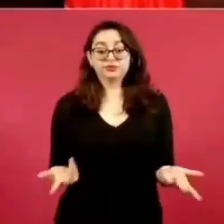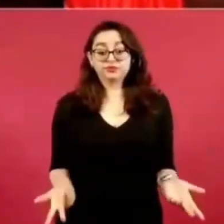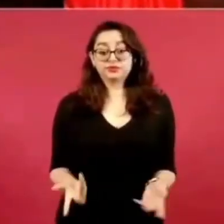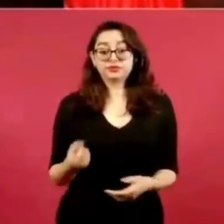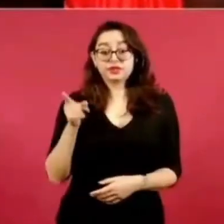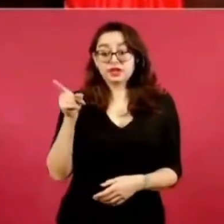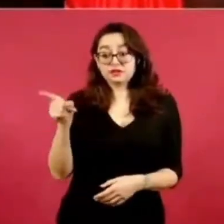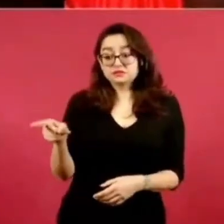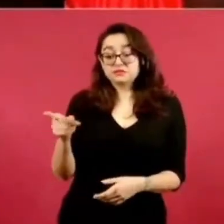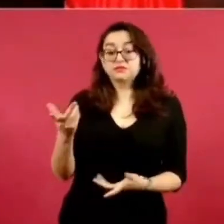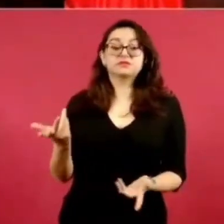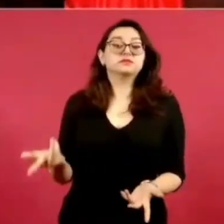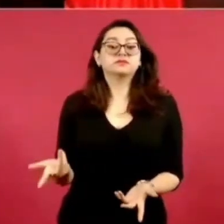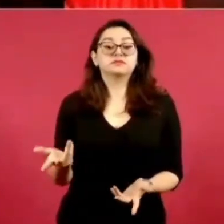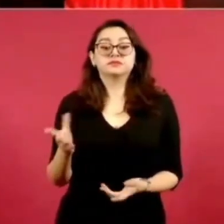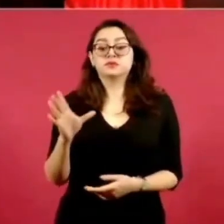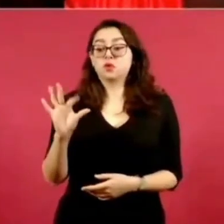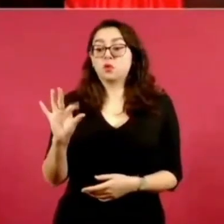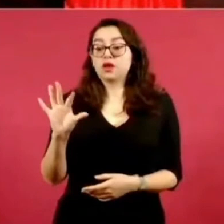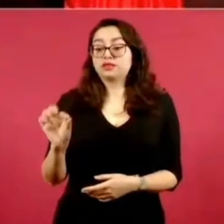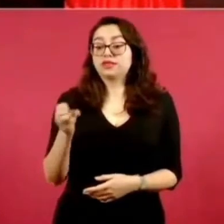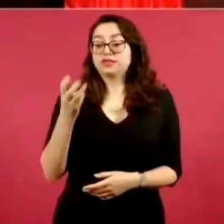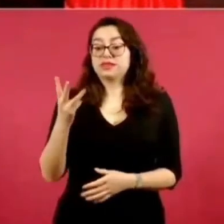mil pesos mensuales.